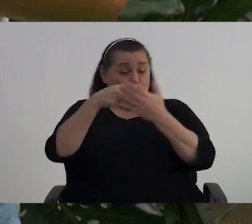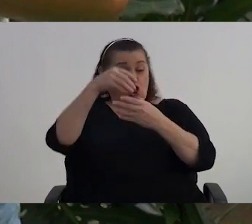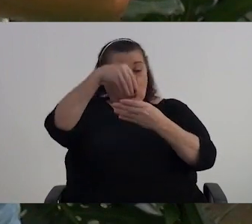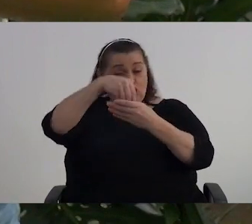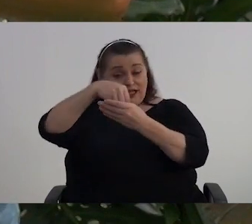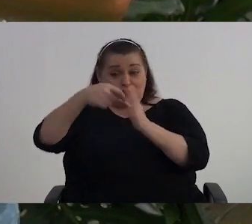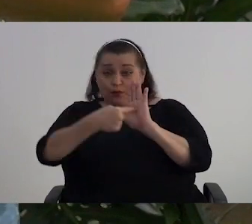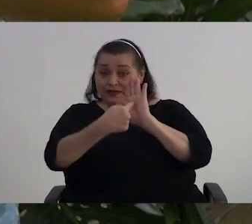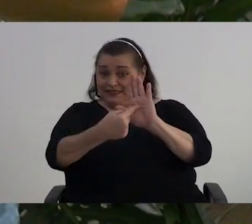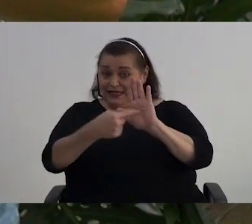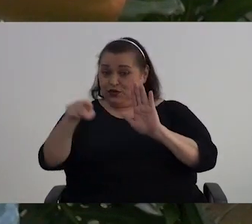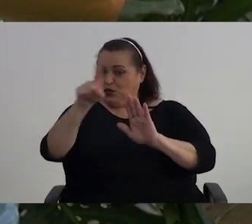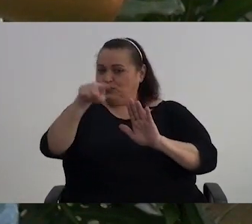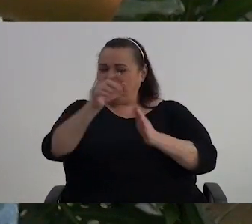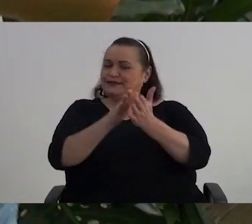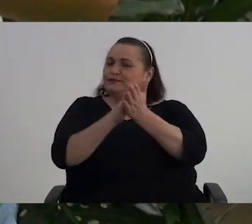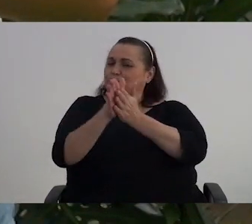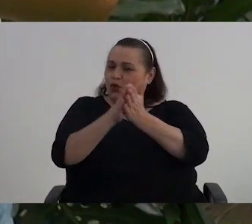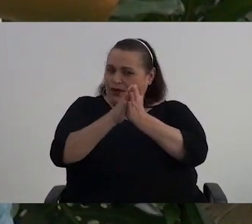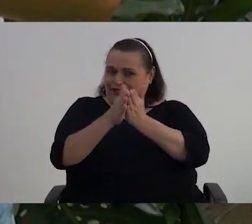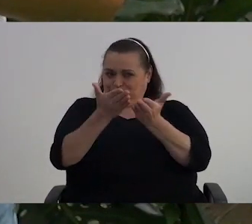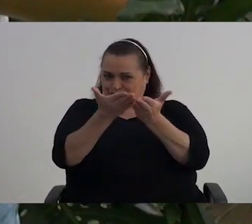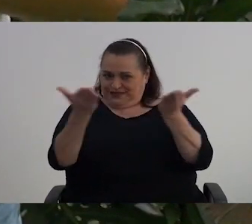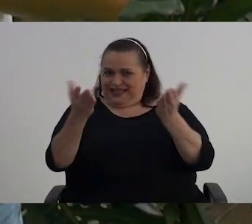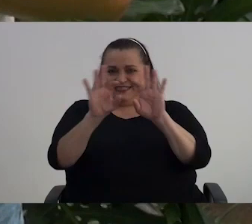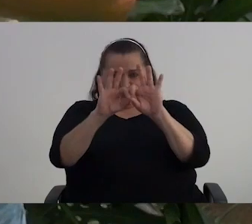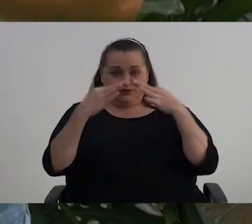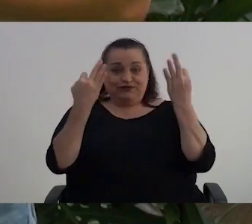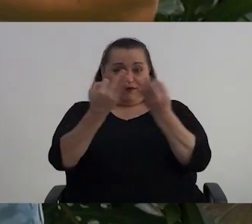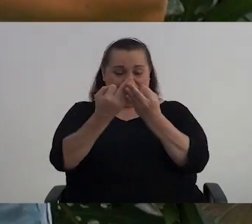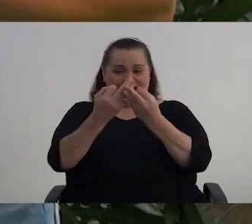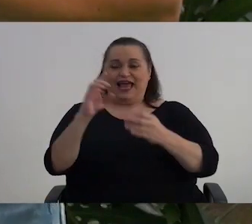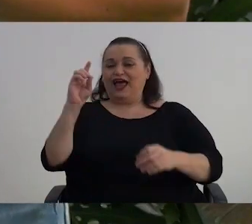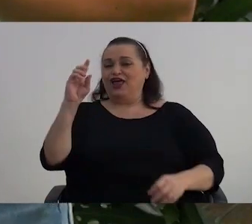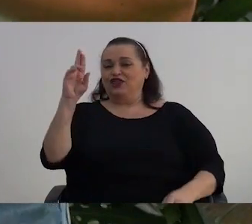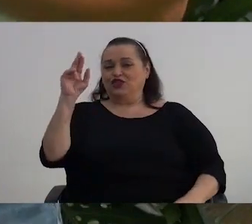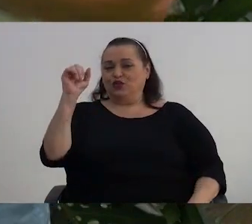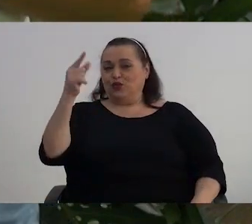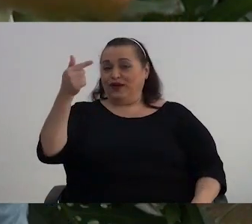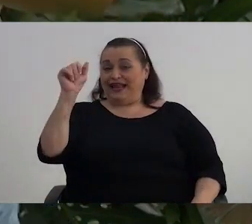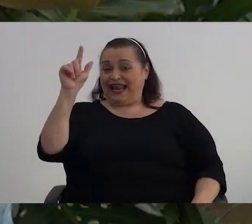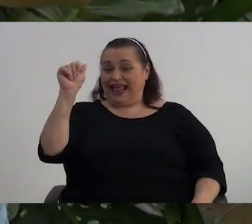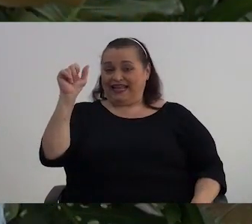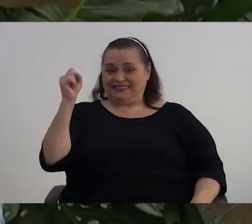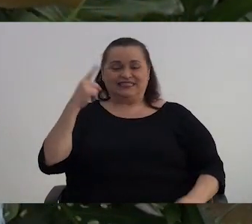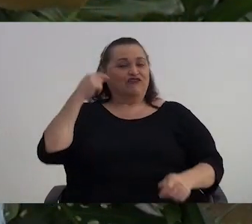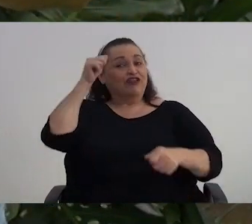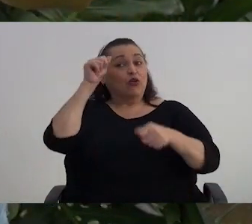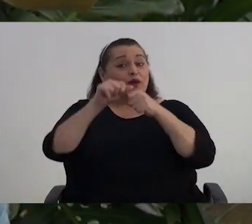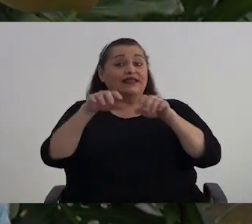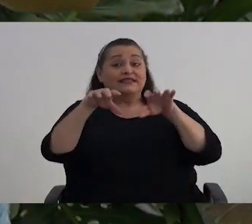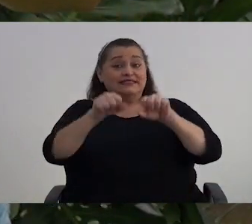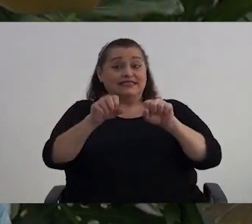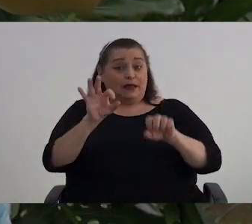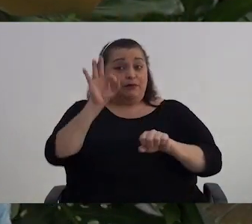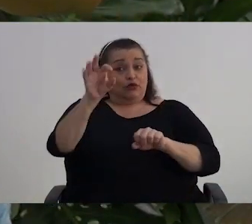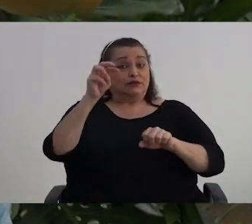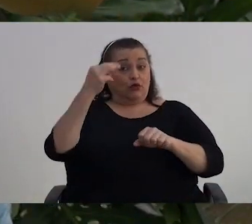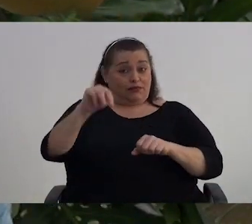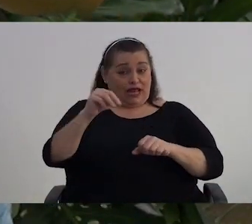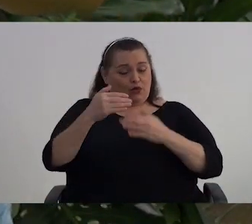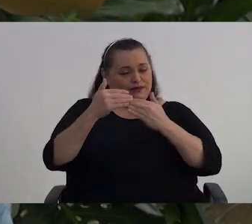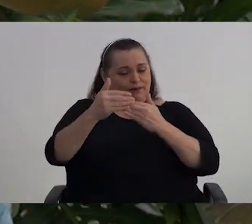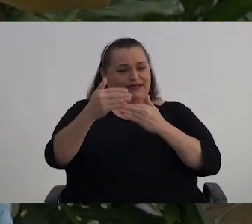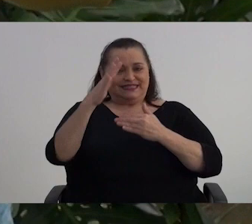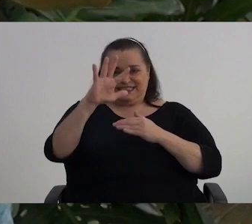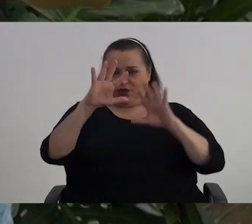presentado haya sido de mucho provecho para usted y su familia. Douglas. Y recuerden, la cita sería el próximo miércoles a partir de